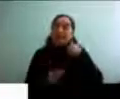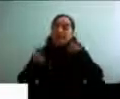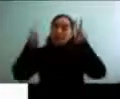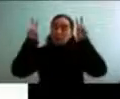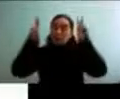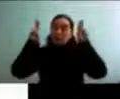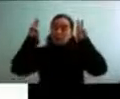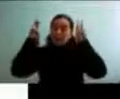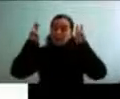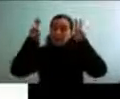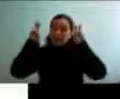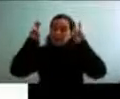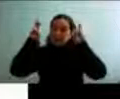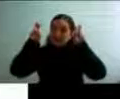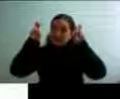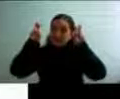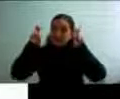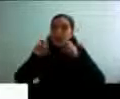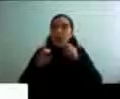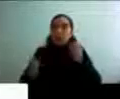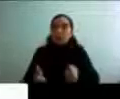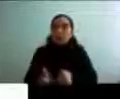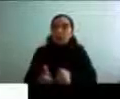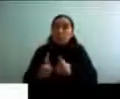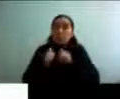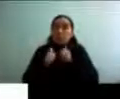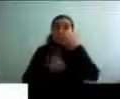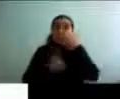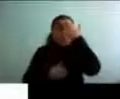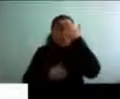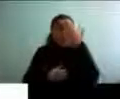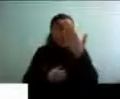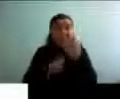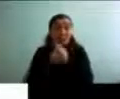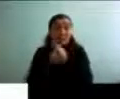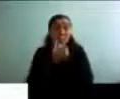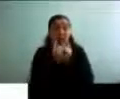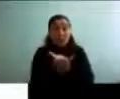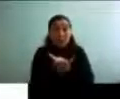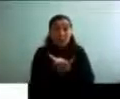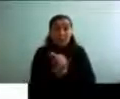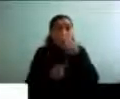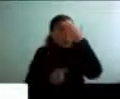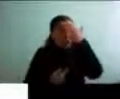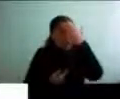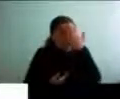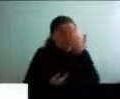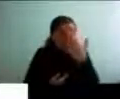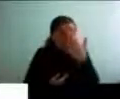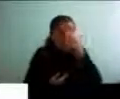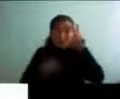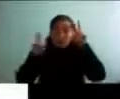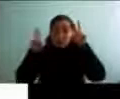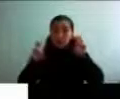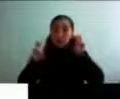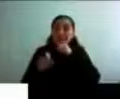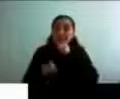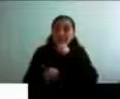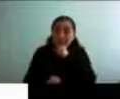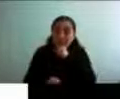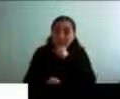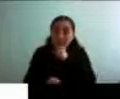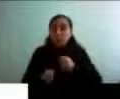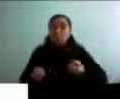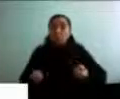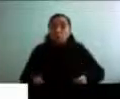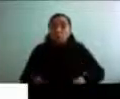y el enfrentamiento, el desafío de enfrentar estos cambios, estos temas del envejecer, nos impulsan a desarrollarnos como personas,